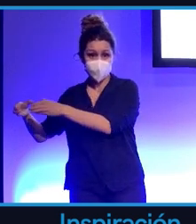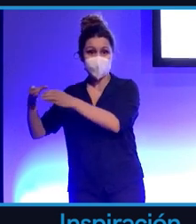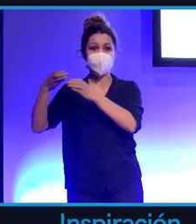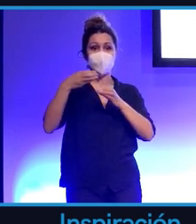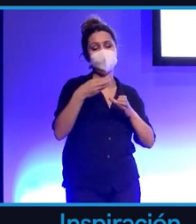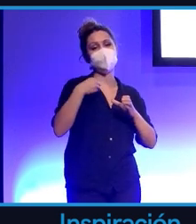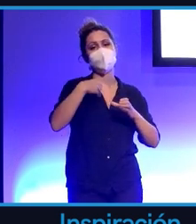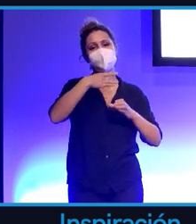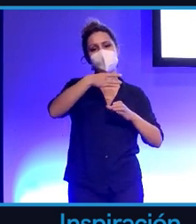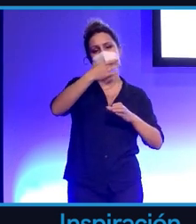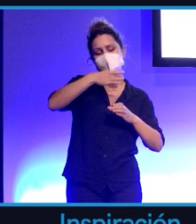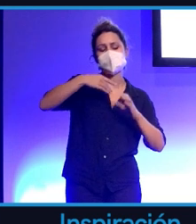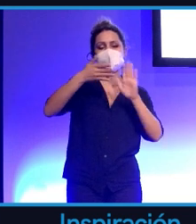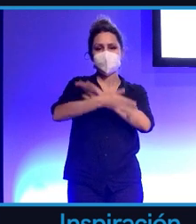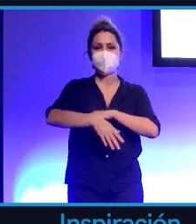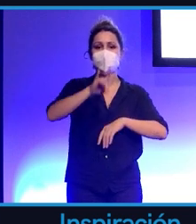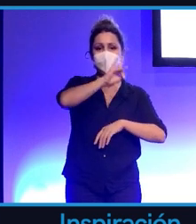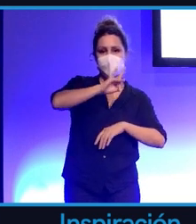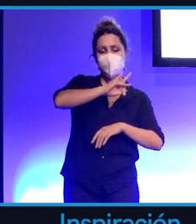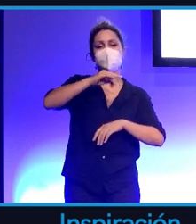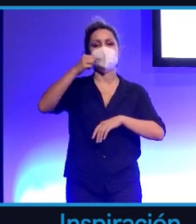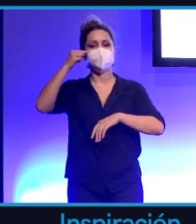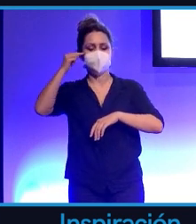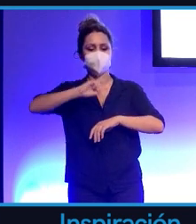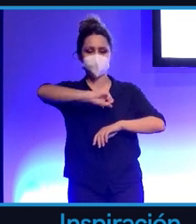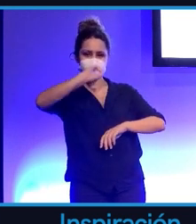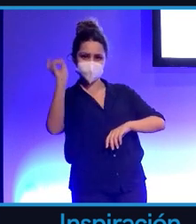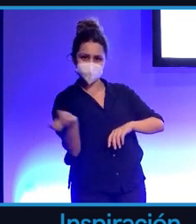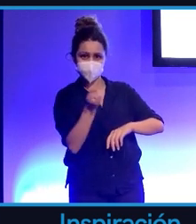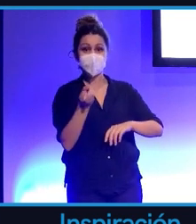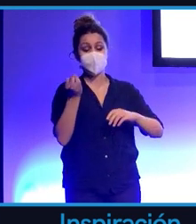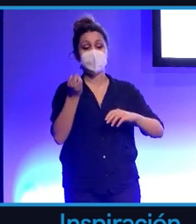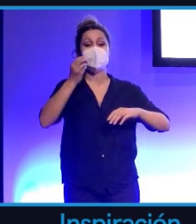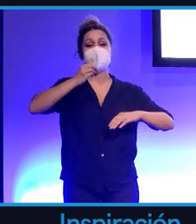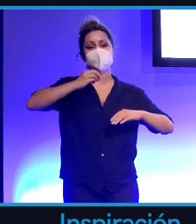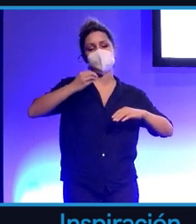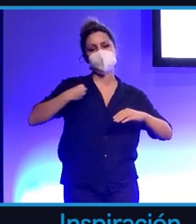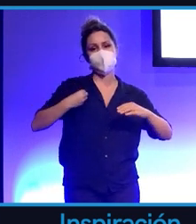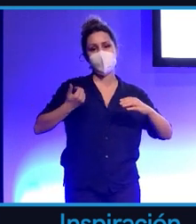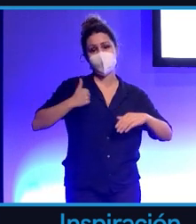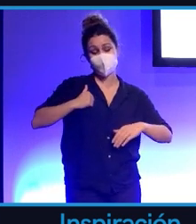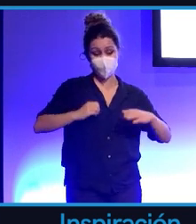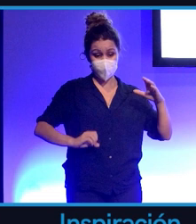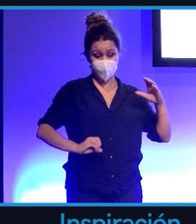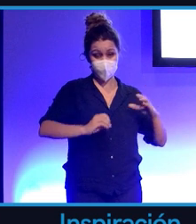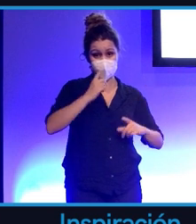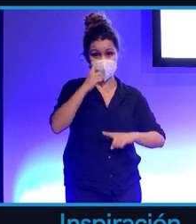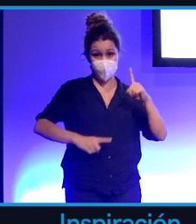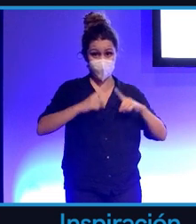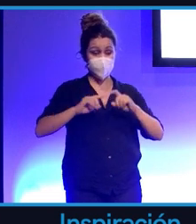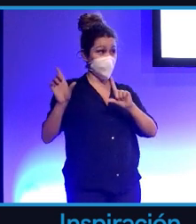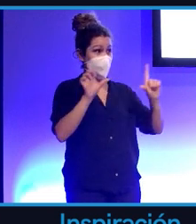Caucásicos, asiáticos, negros y tenemos el rendimiento promedio. Entonces, podemos ver que el error es menor en Caucásicos que en los otros dos grupos